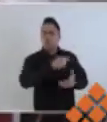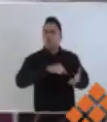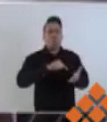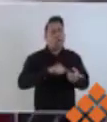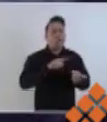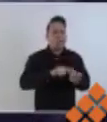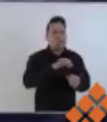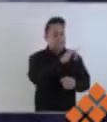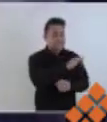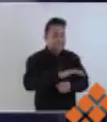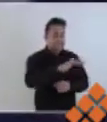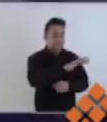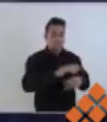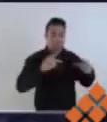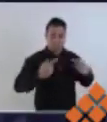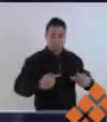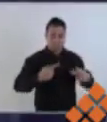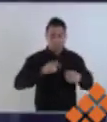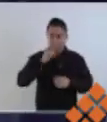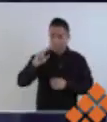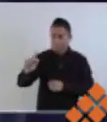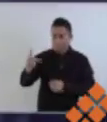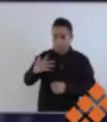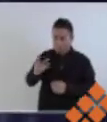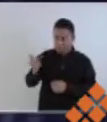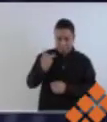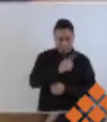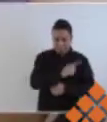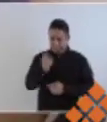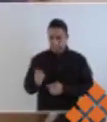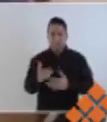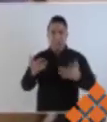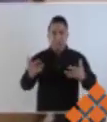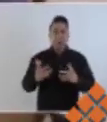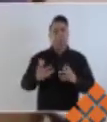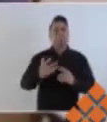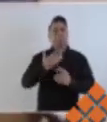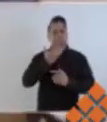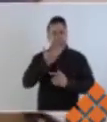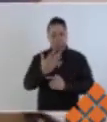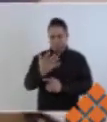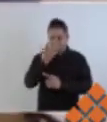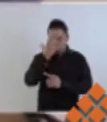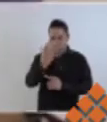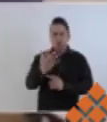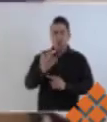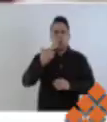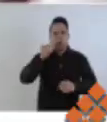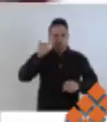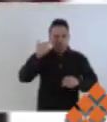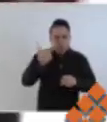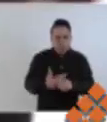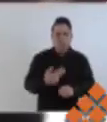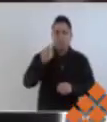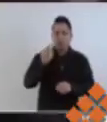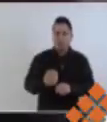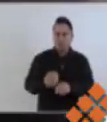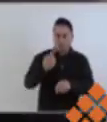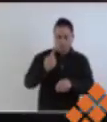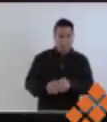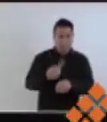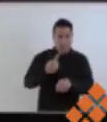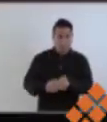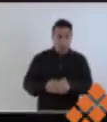Istmo y de la Cuenca que de manera disciplinada han enfrentado al COVID